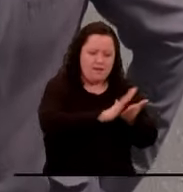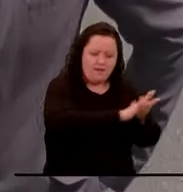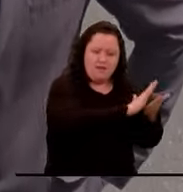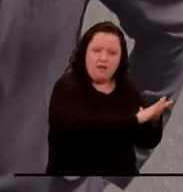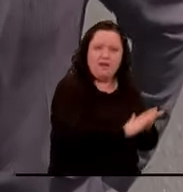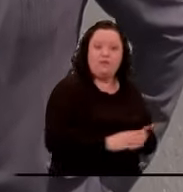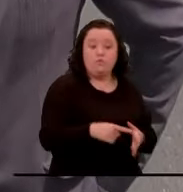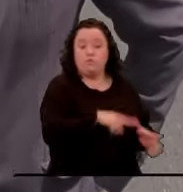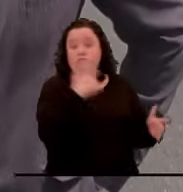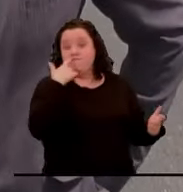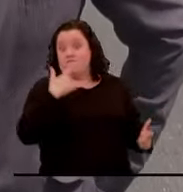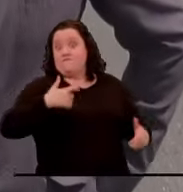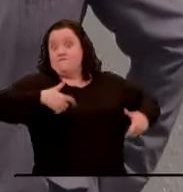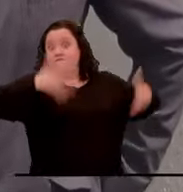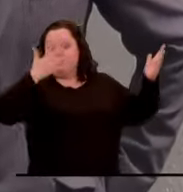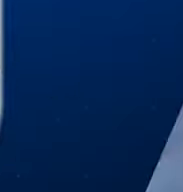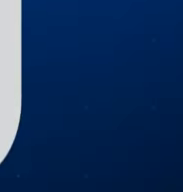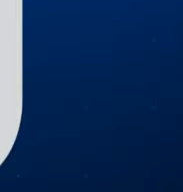emblemático espacio?